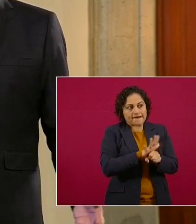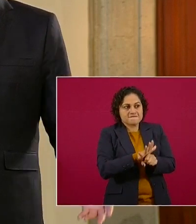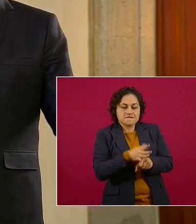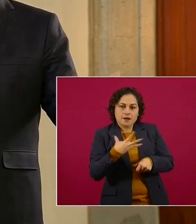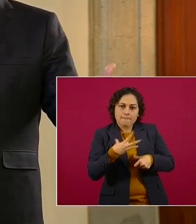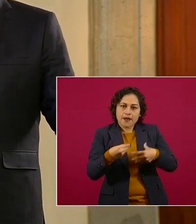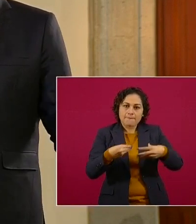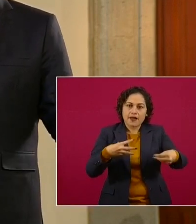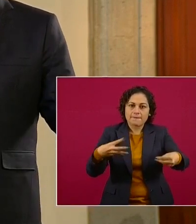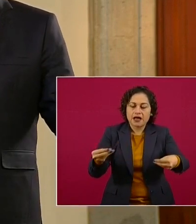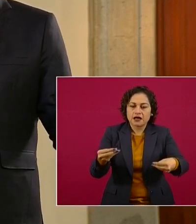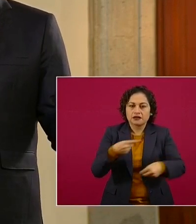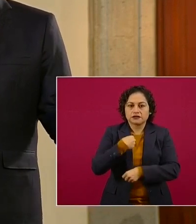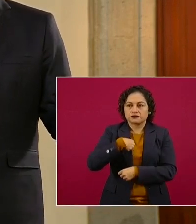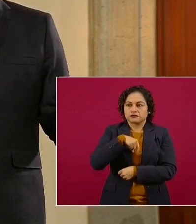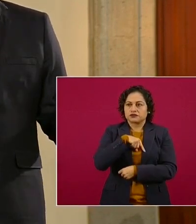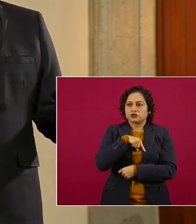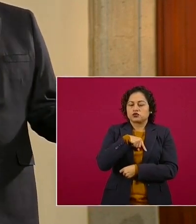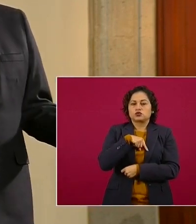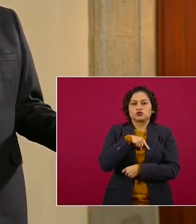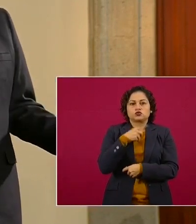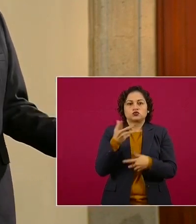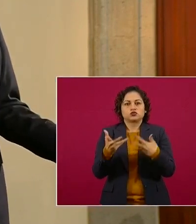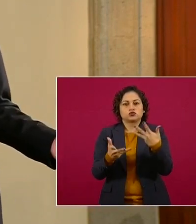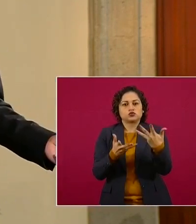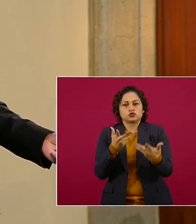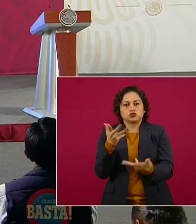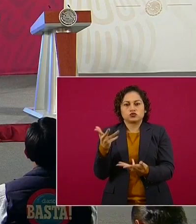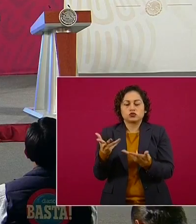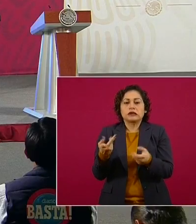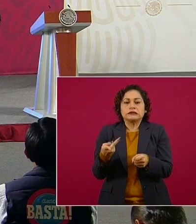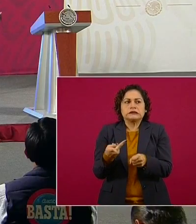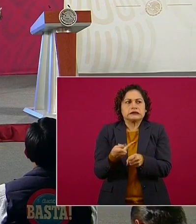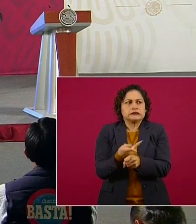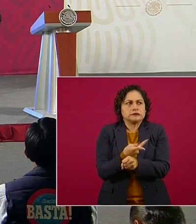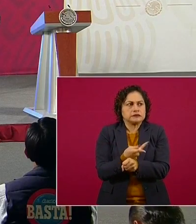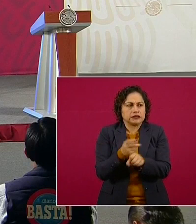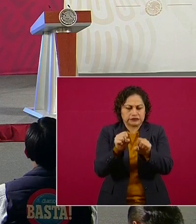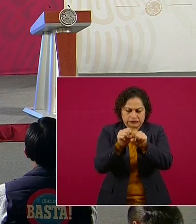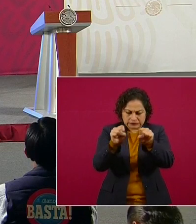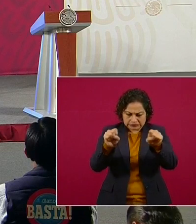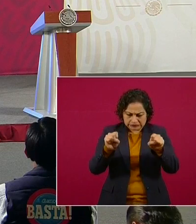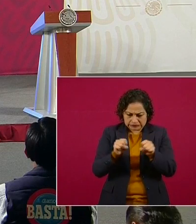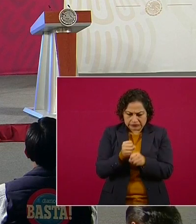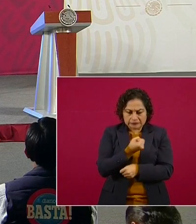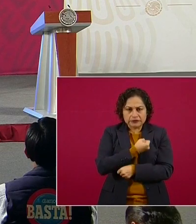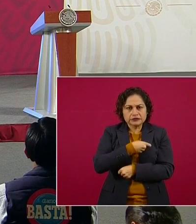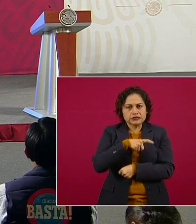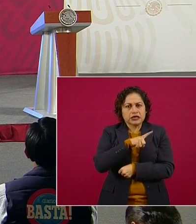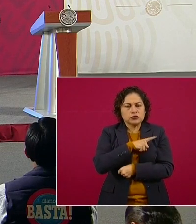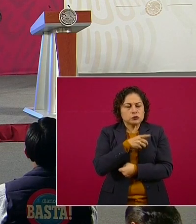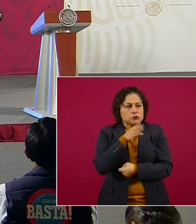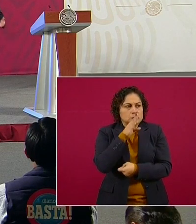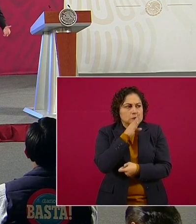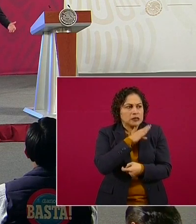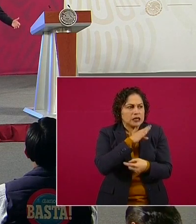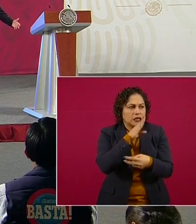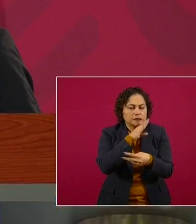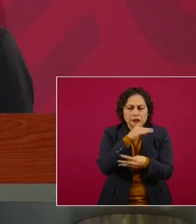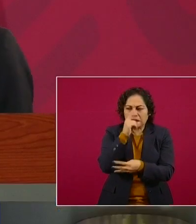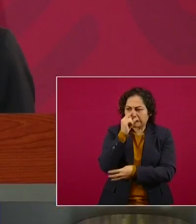levantar el sistema de salud que estaba